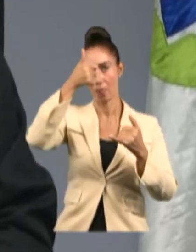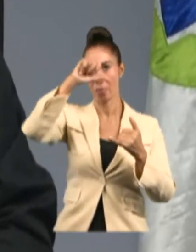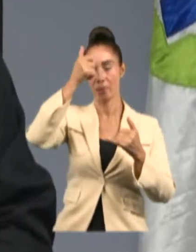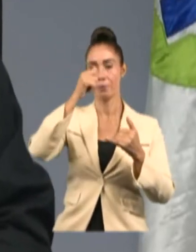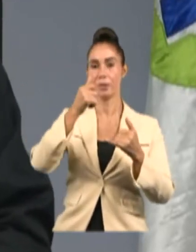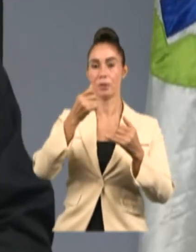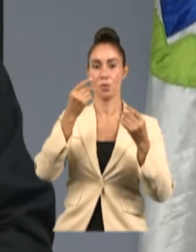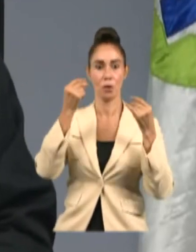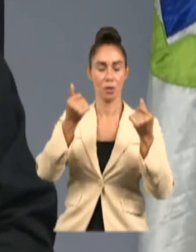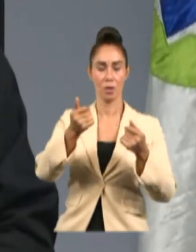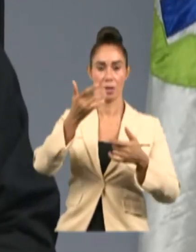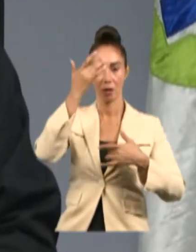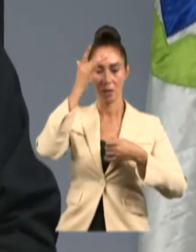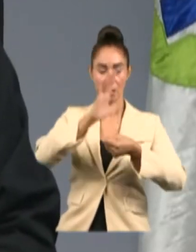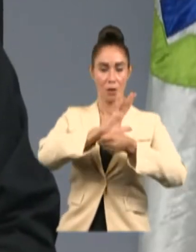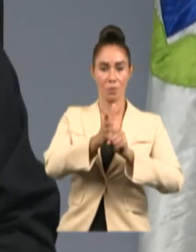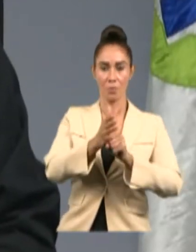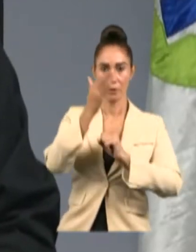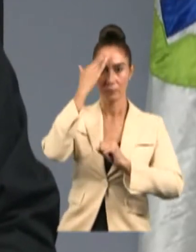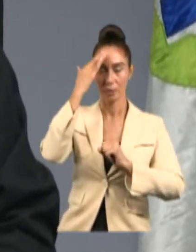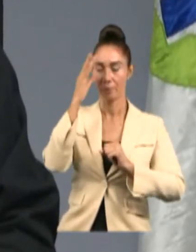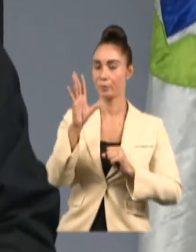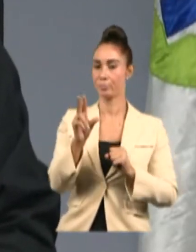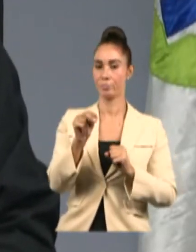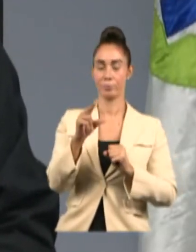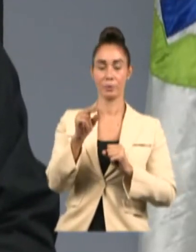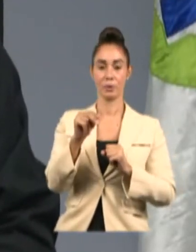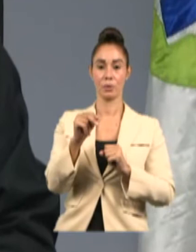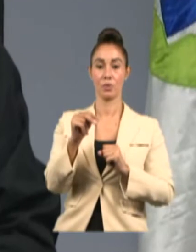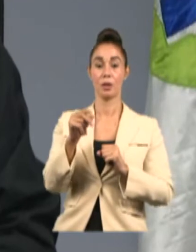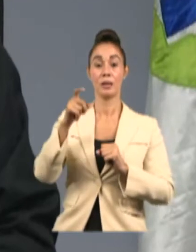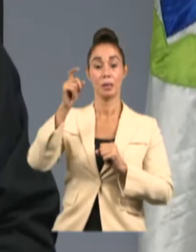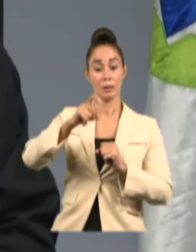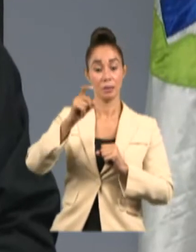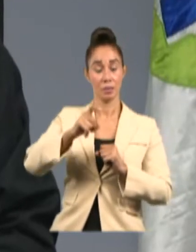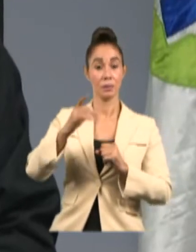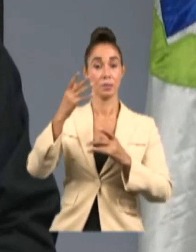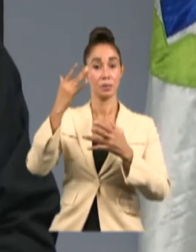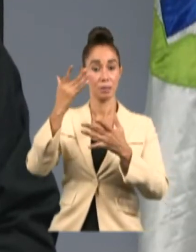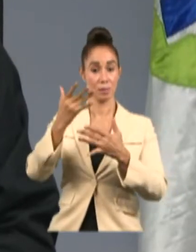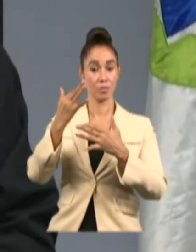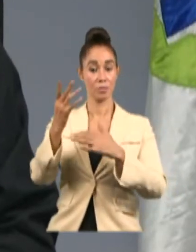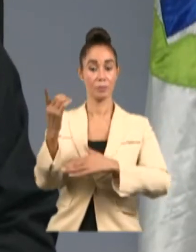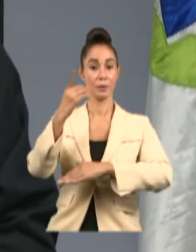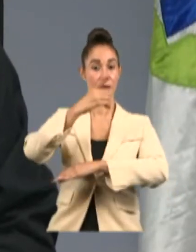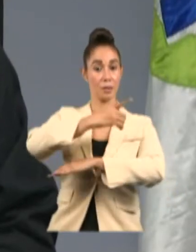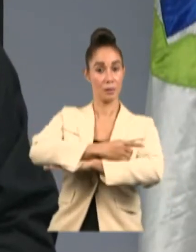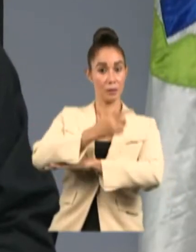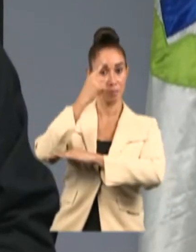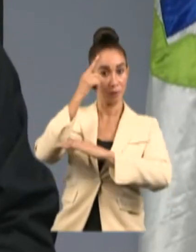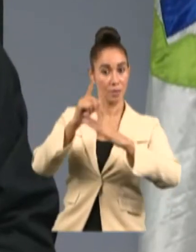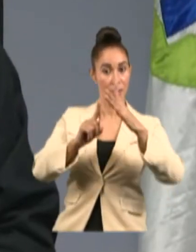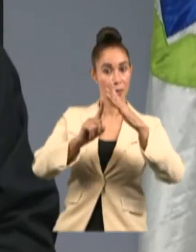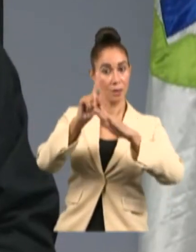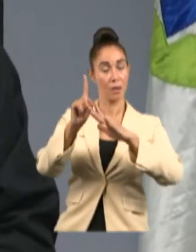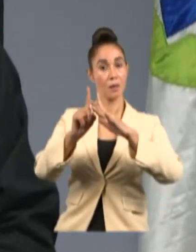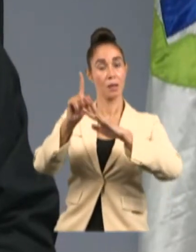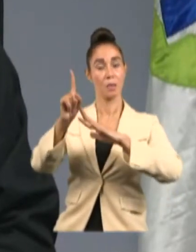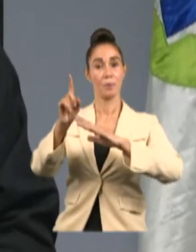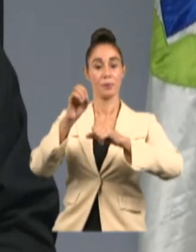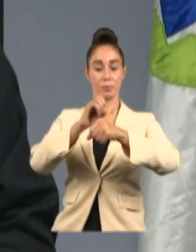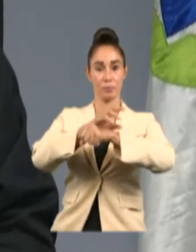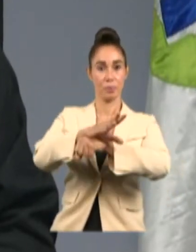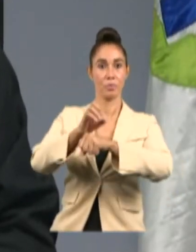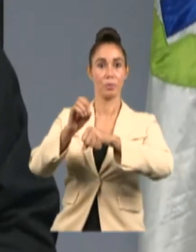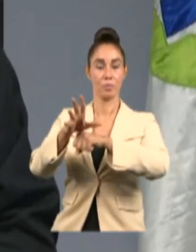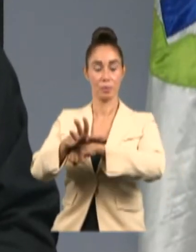a hoy tener anticuerpos en ninguna de las personas que se hayan contaminado